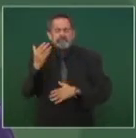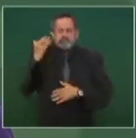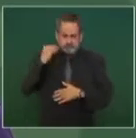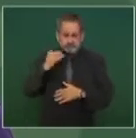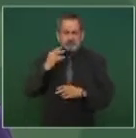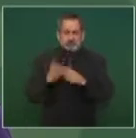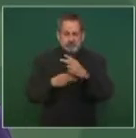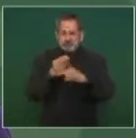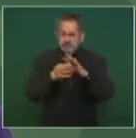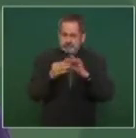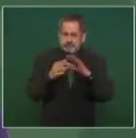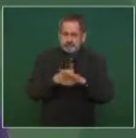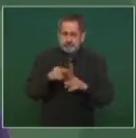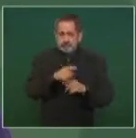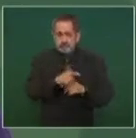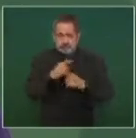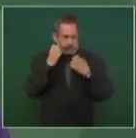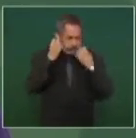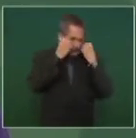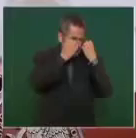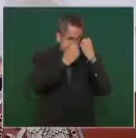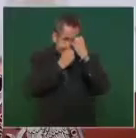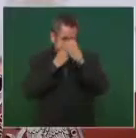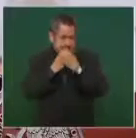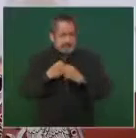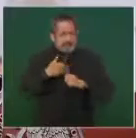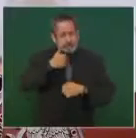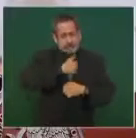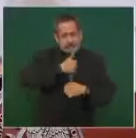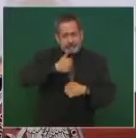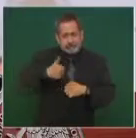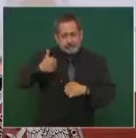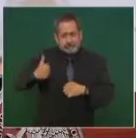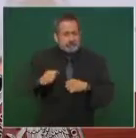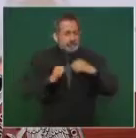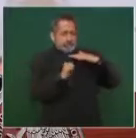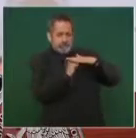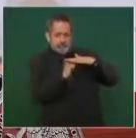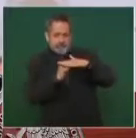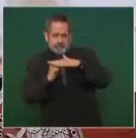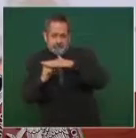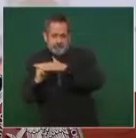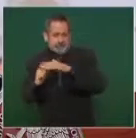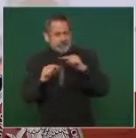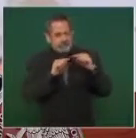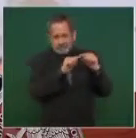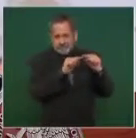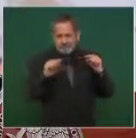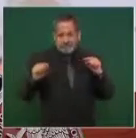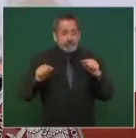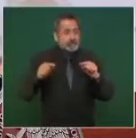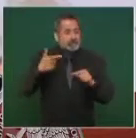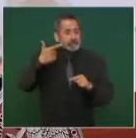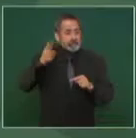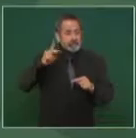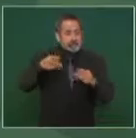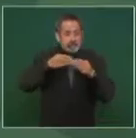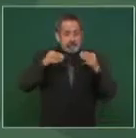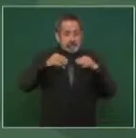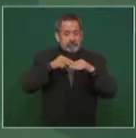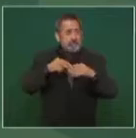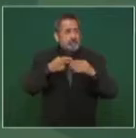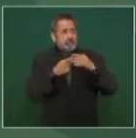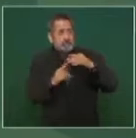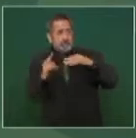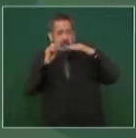la rehabilitación requiere de un estudio muy detallado de cada uno de los claros de más de siete kilómetros en la parte elevada. Y este estudio